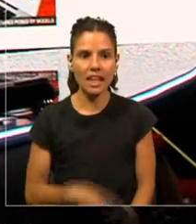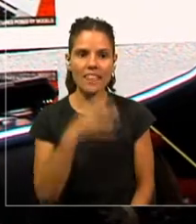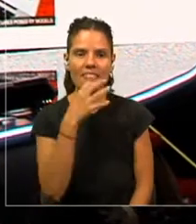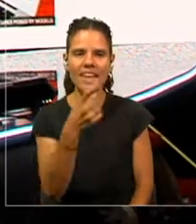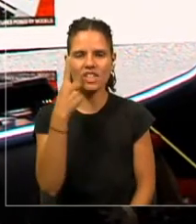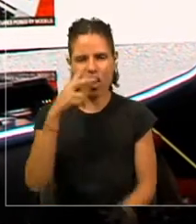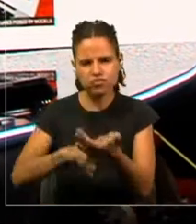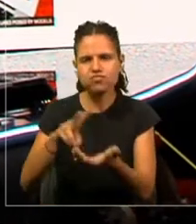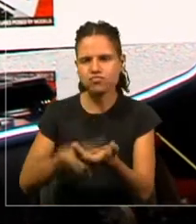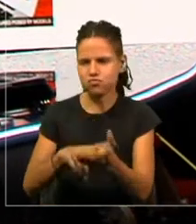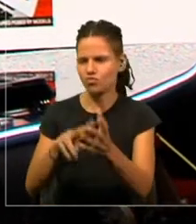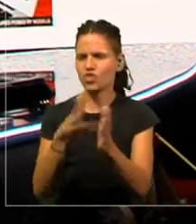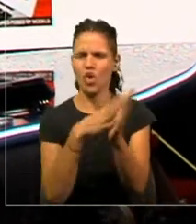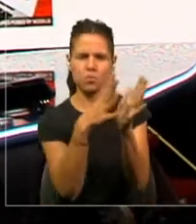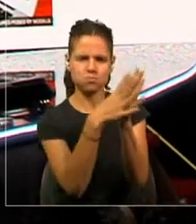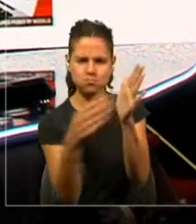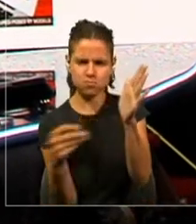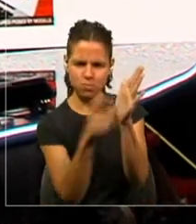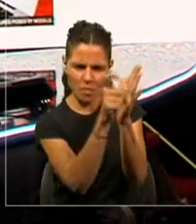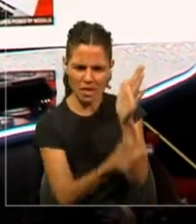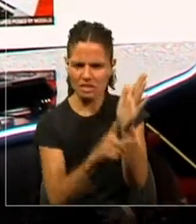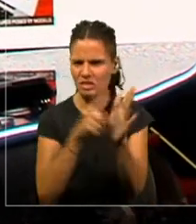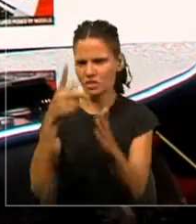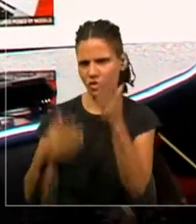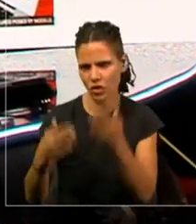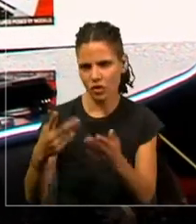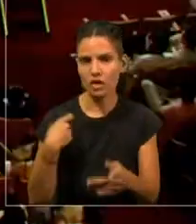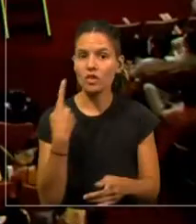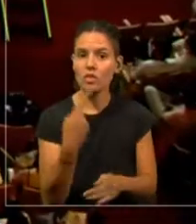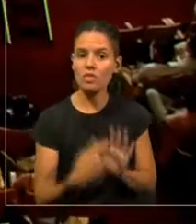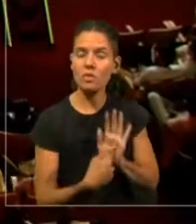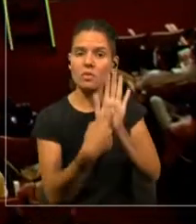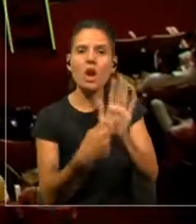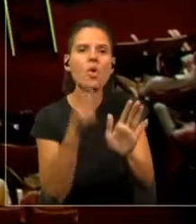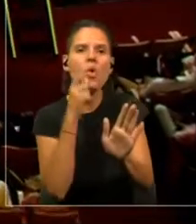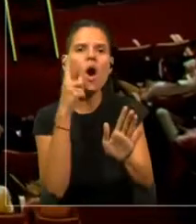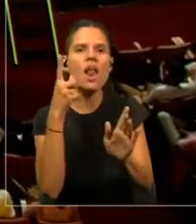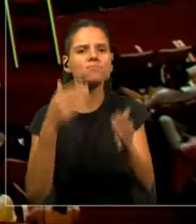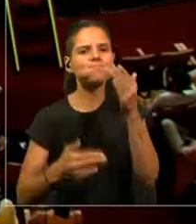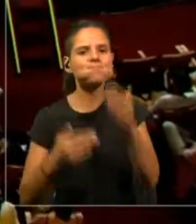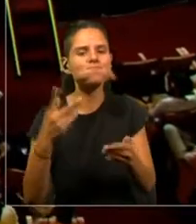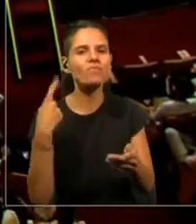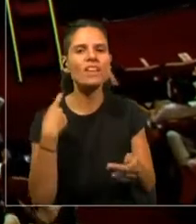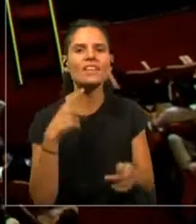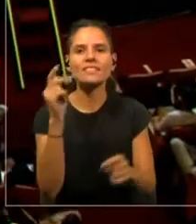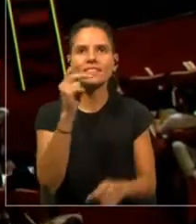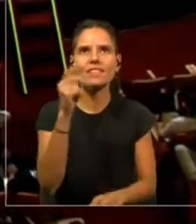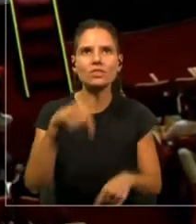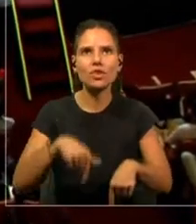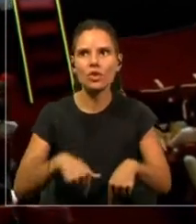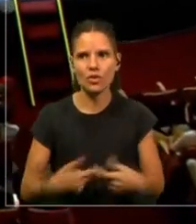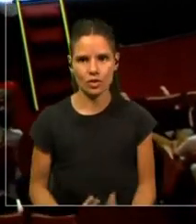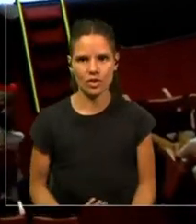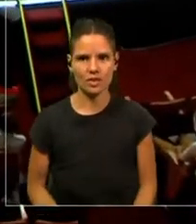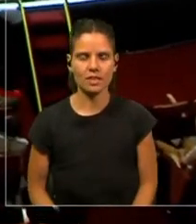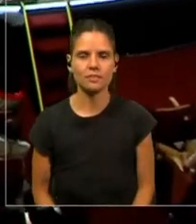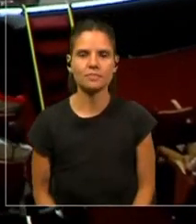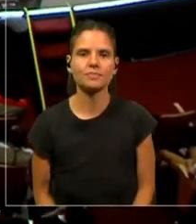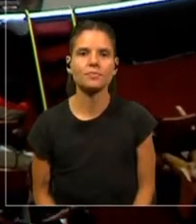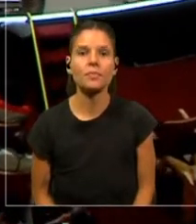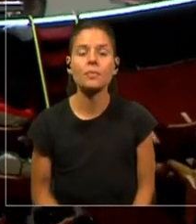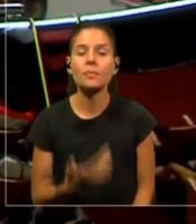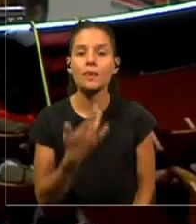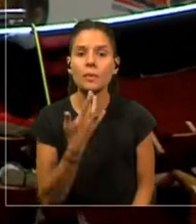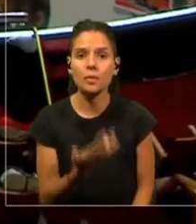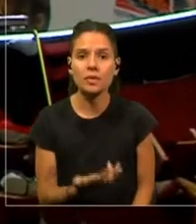quiero mostrarles el estado de los robots de sexo hoy en día. Porque